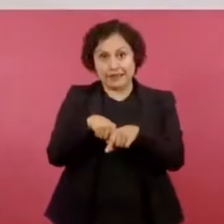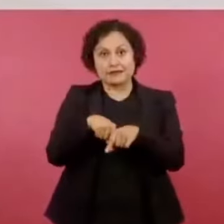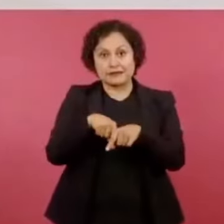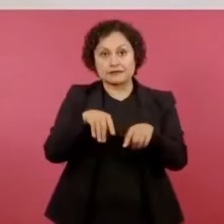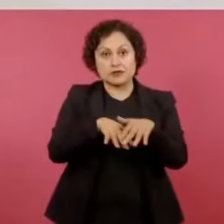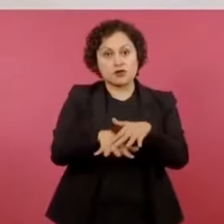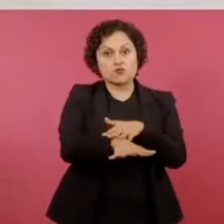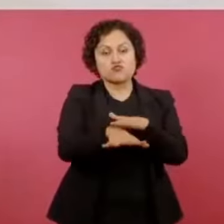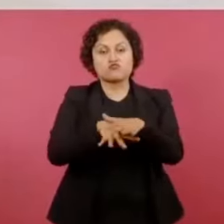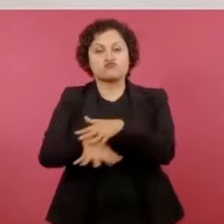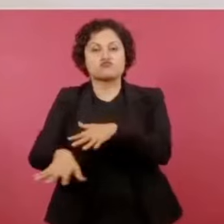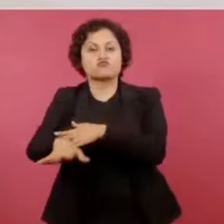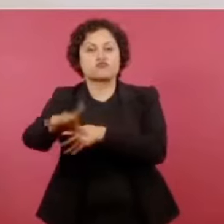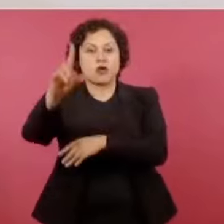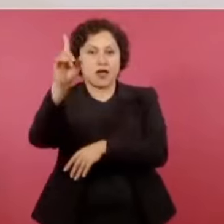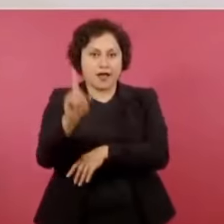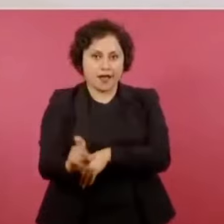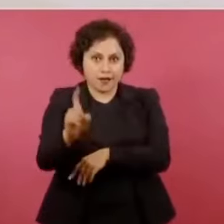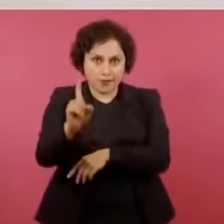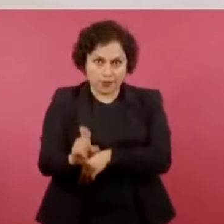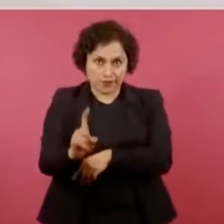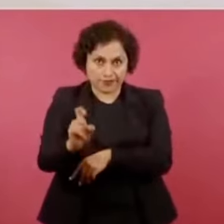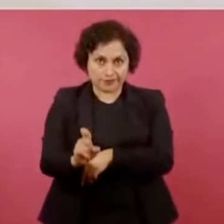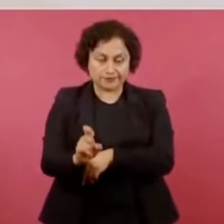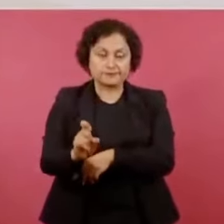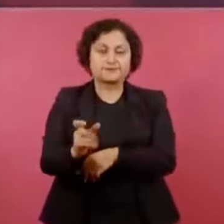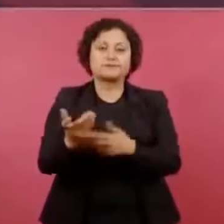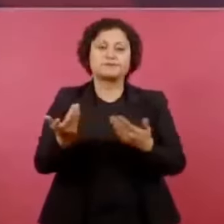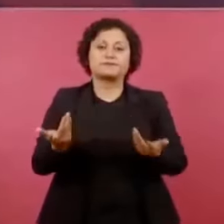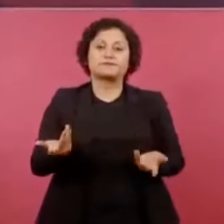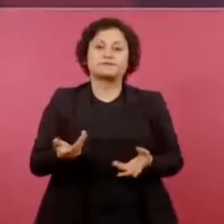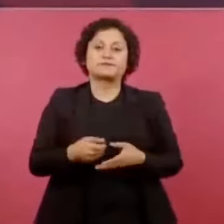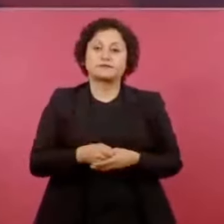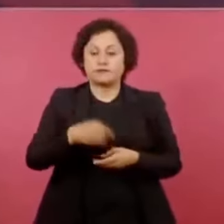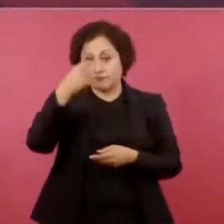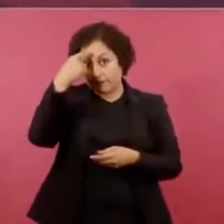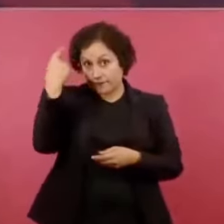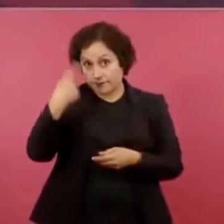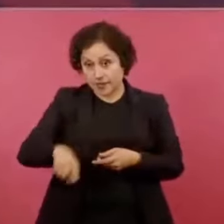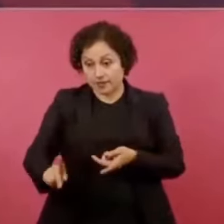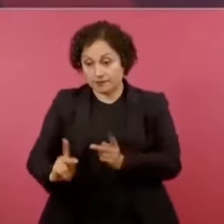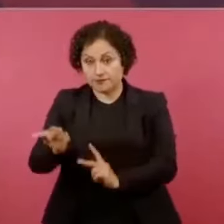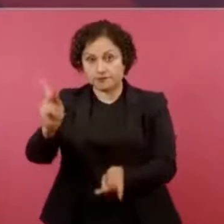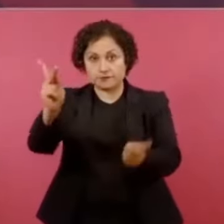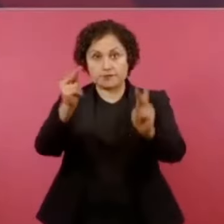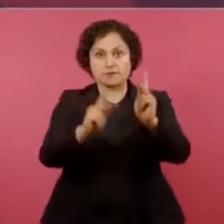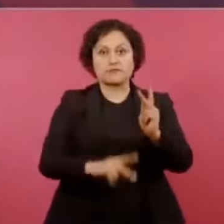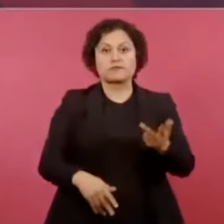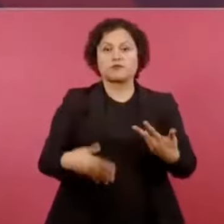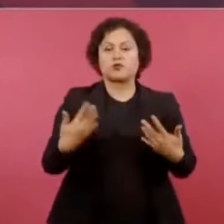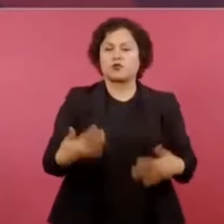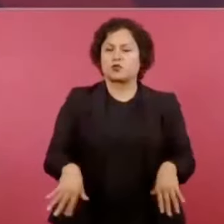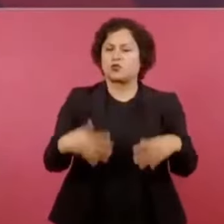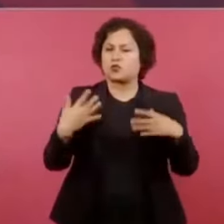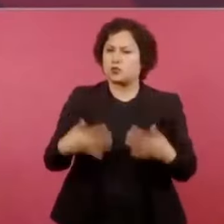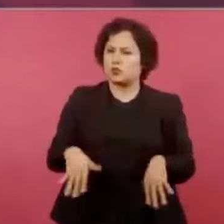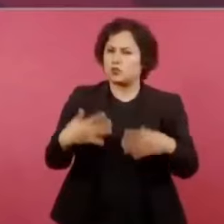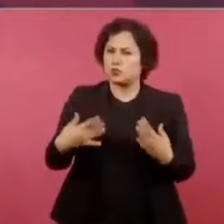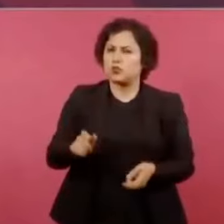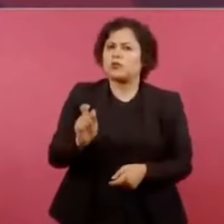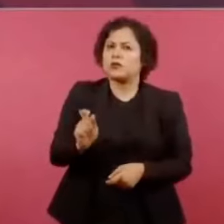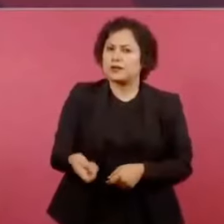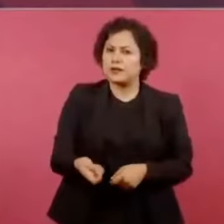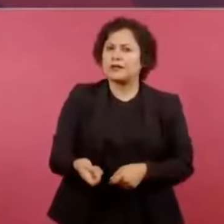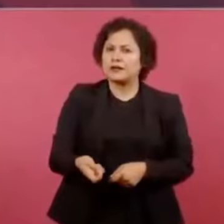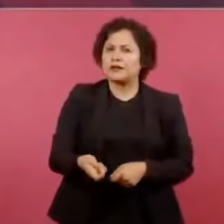miles de